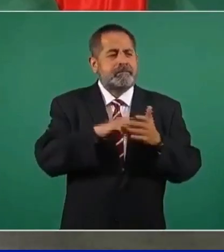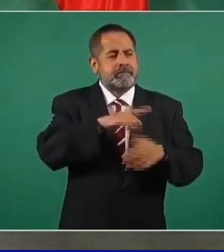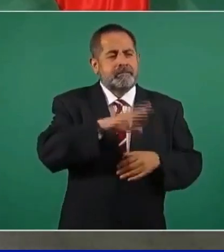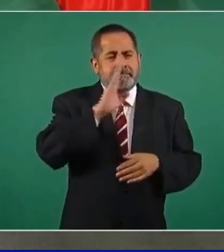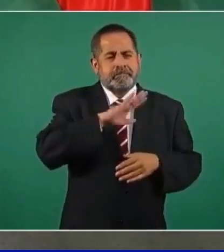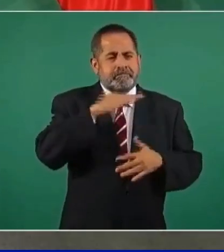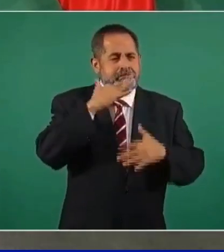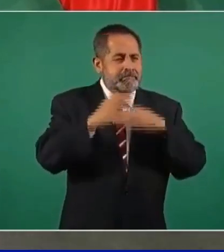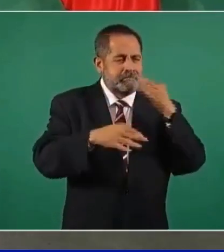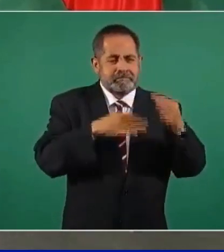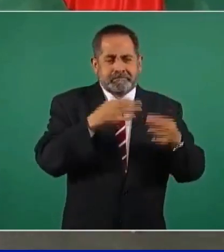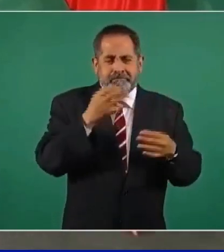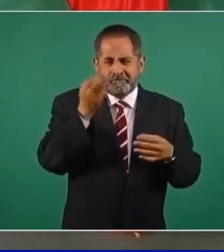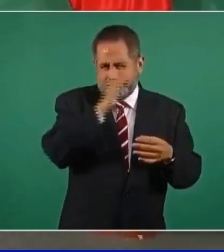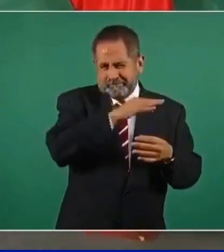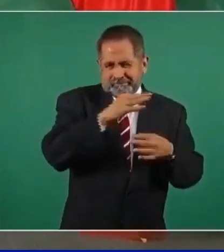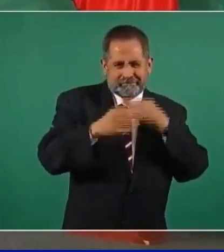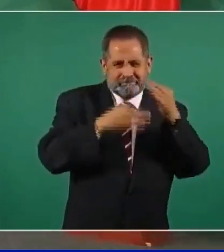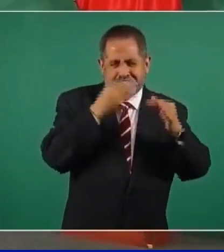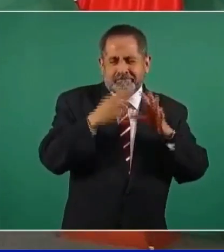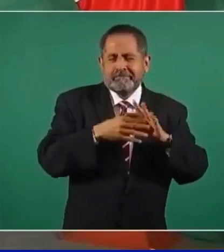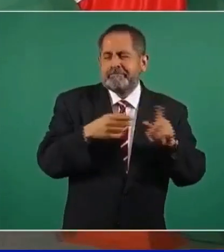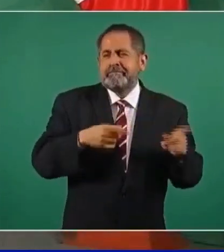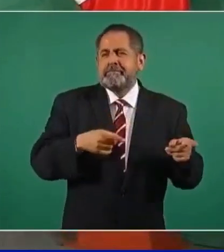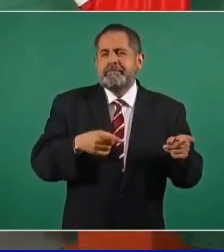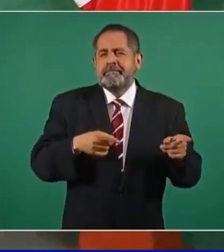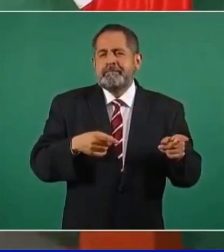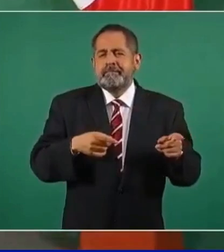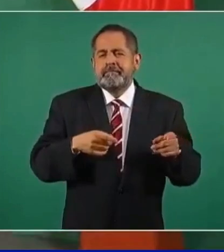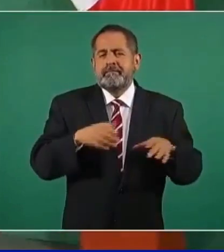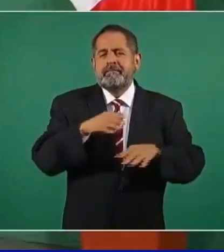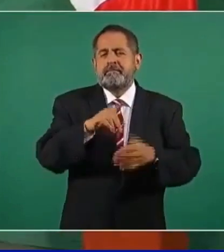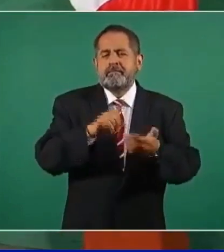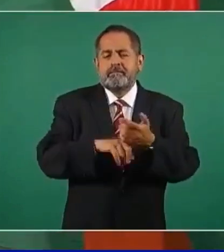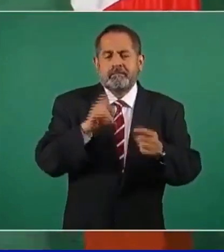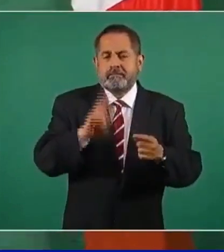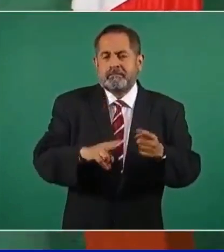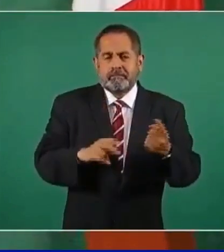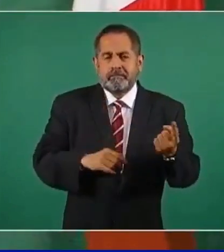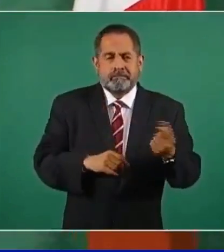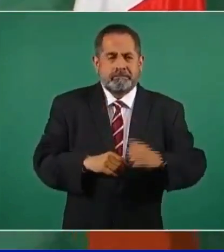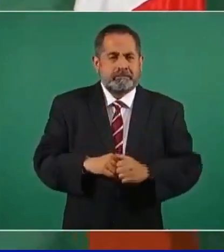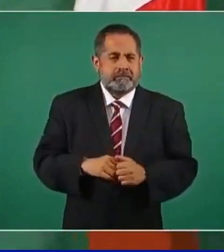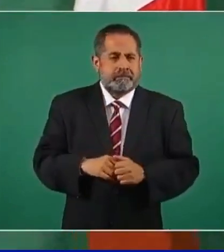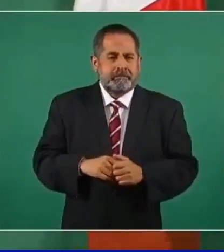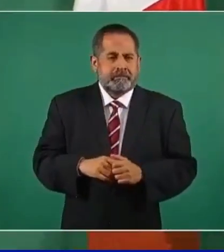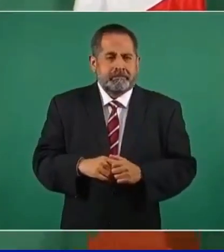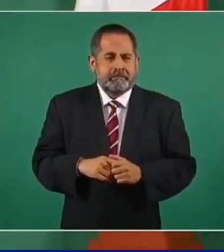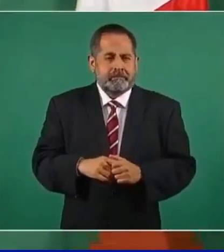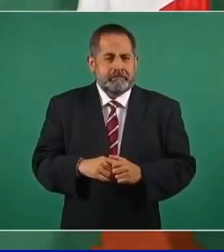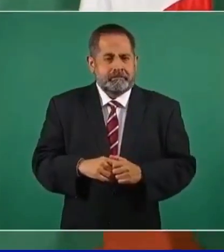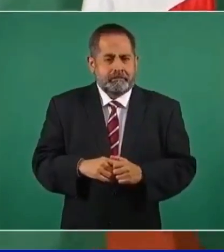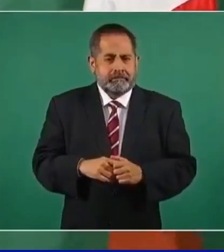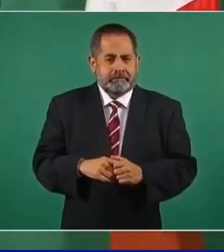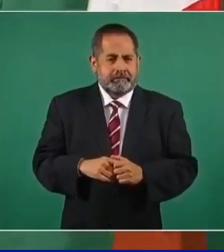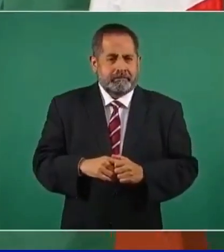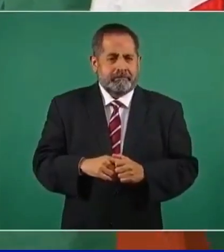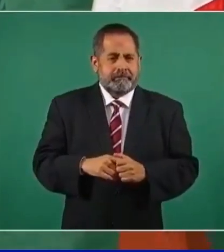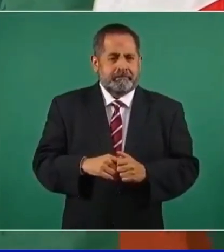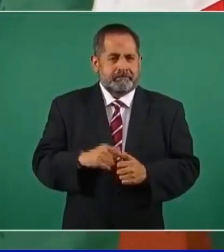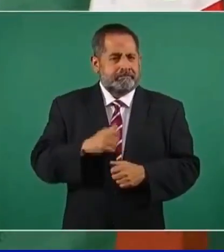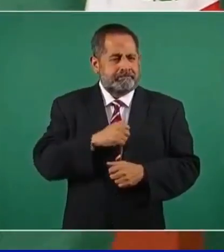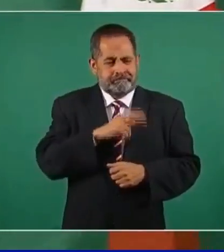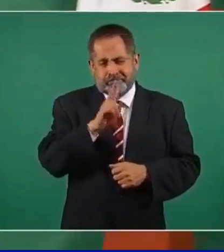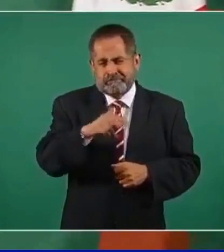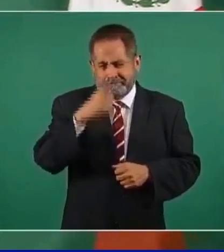propagandístico con el lamentable accidente, la